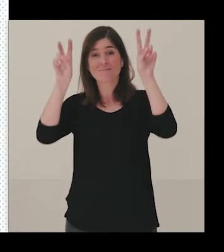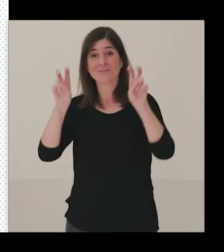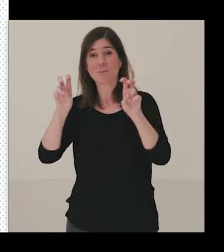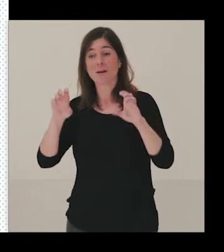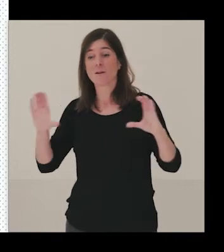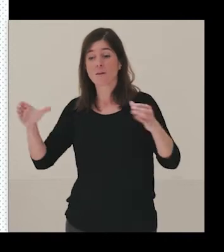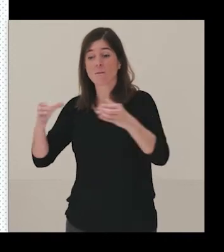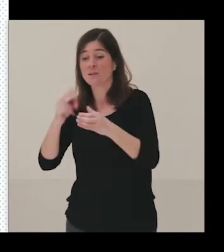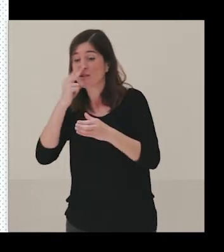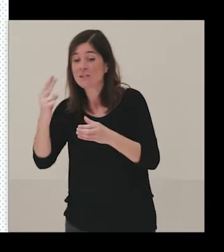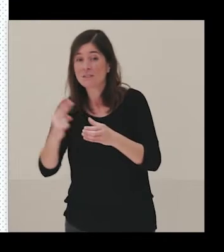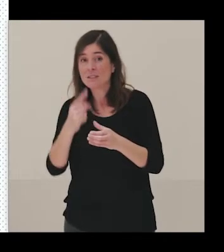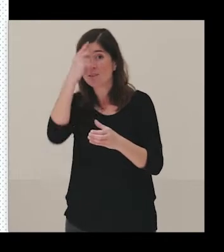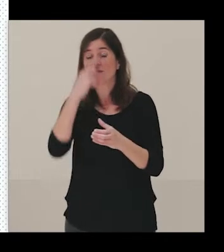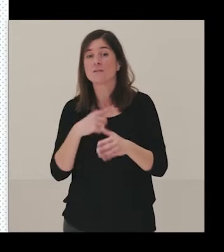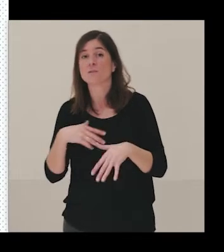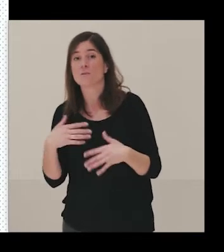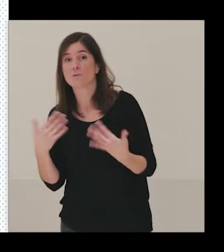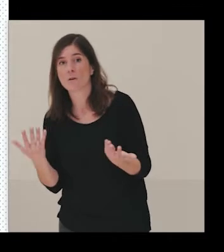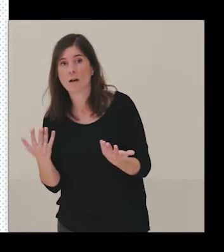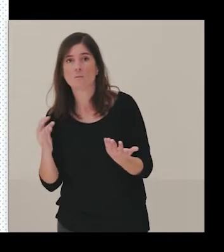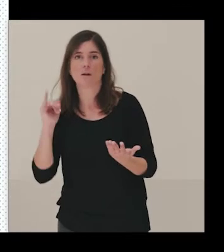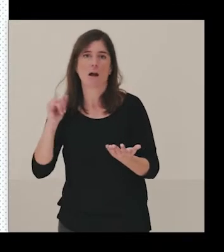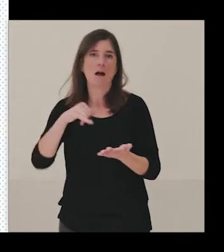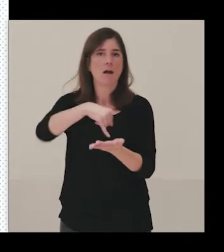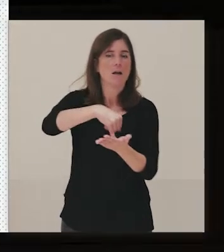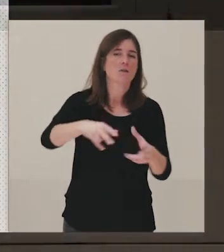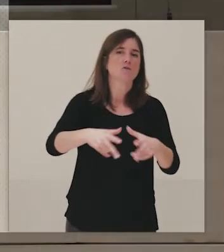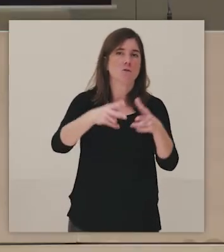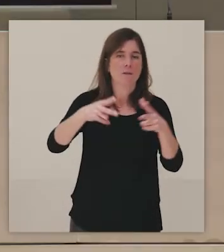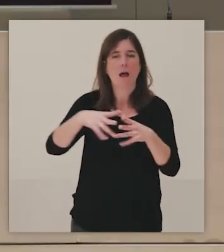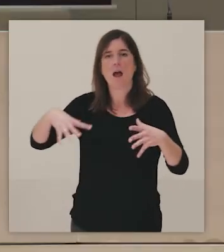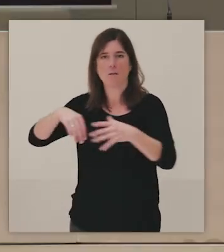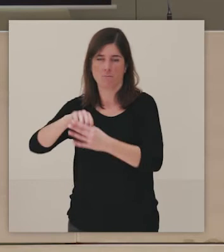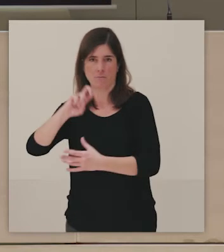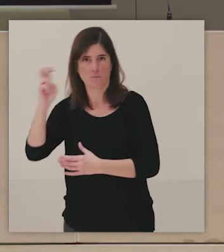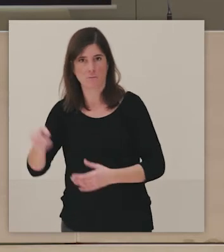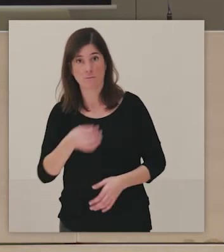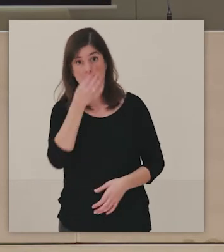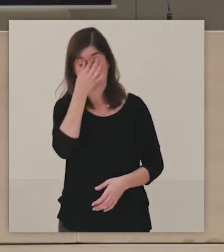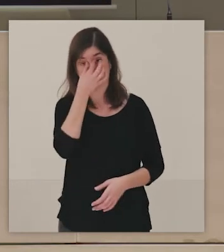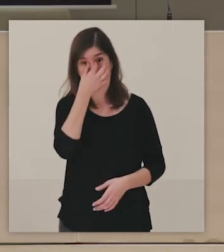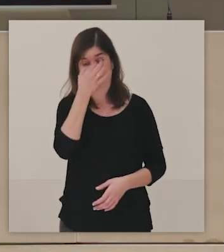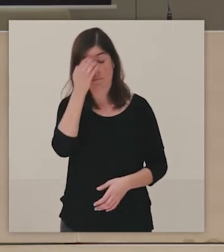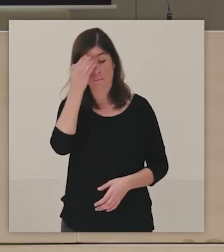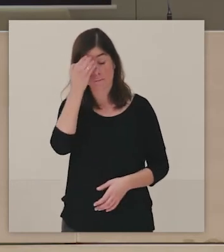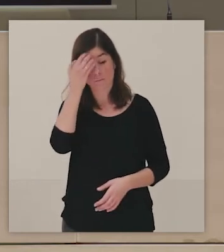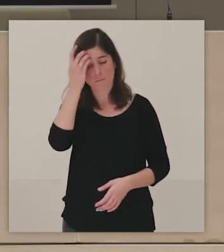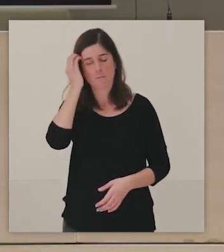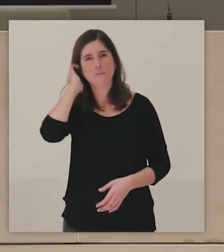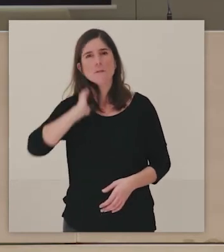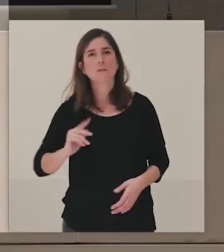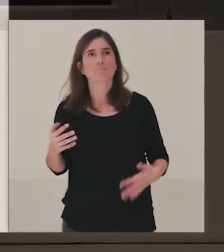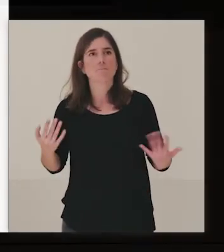vulnerabilidad social, diversidad funcional e inclusión. Bueno, nuevos focos o ideas en las que estamos